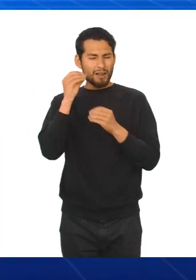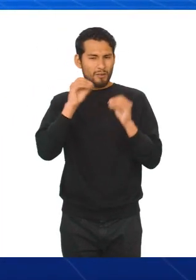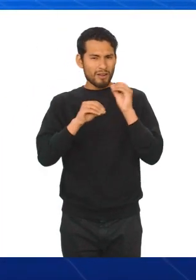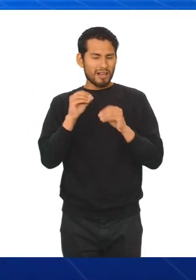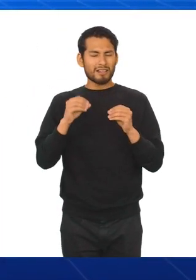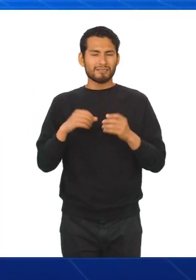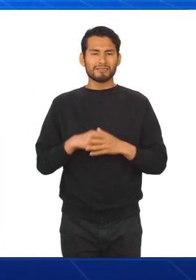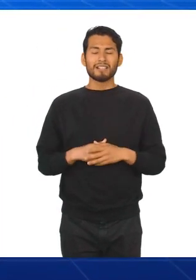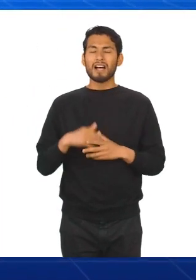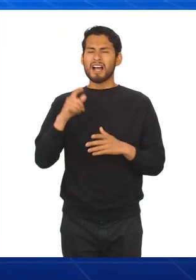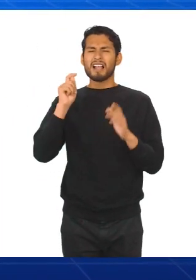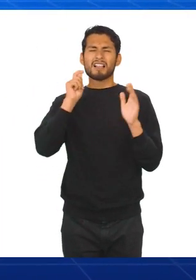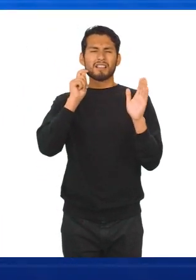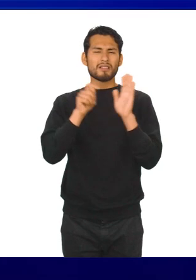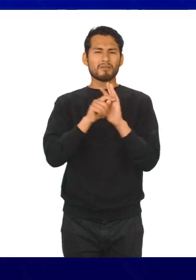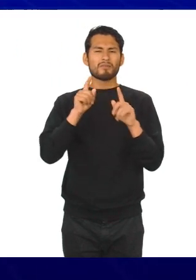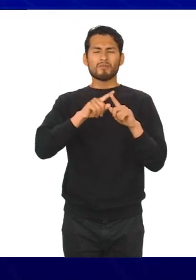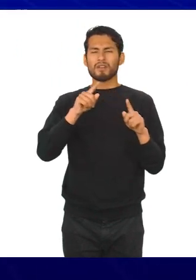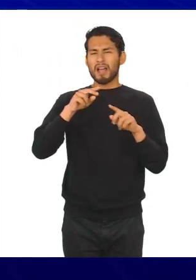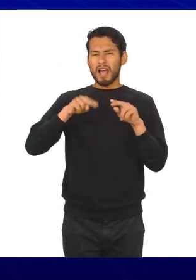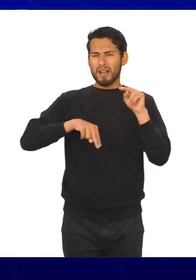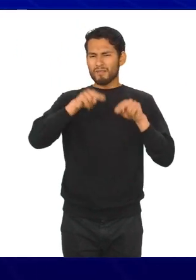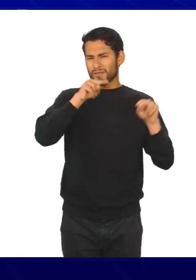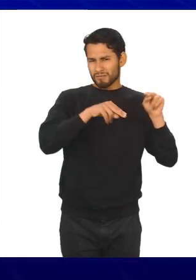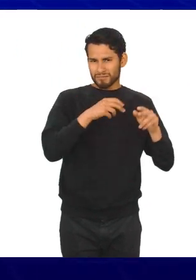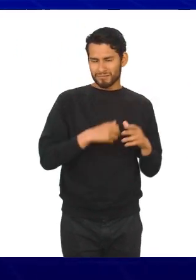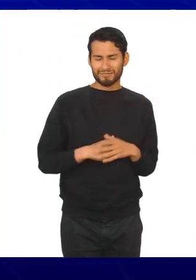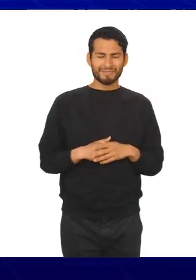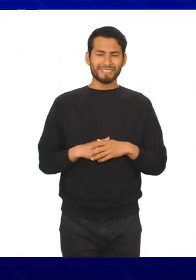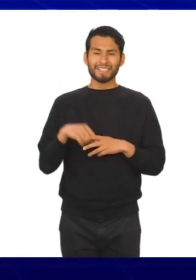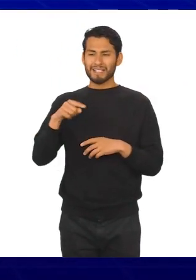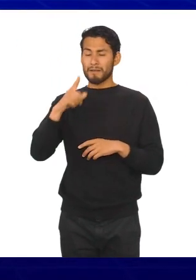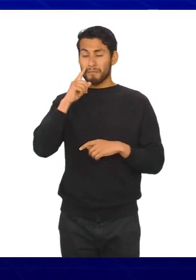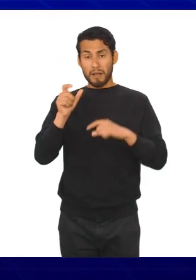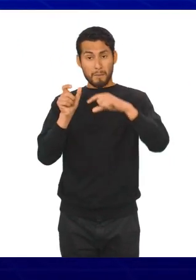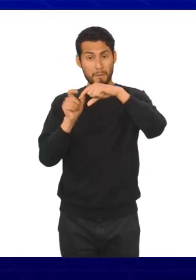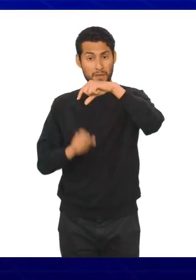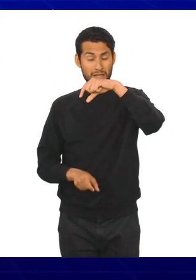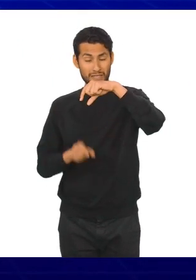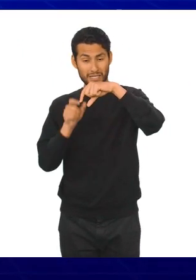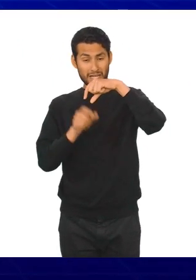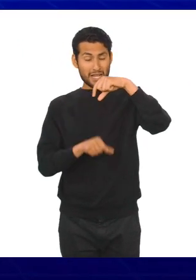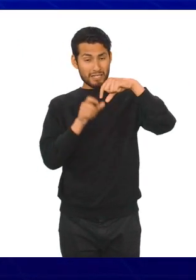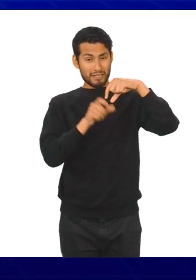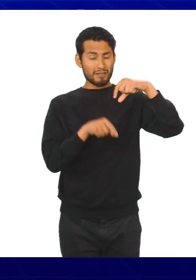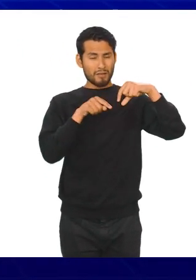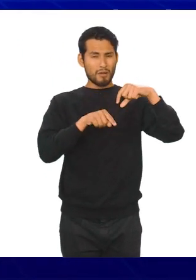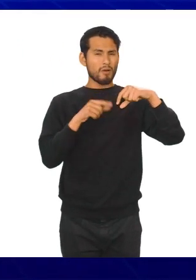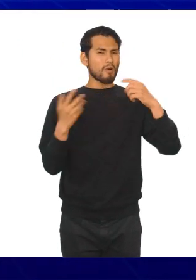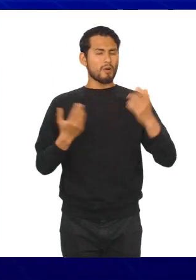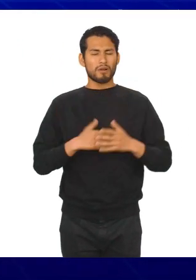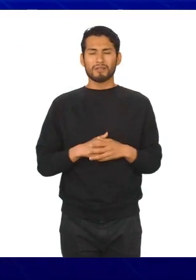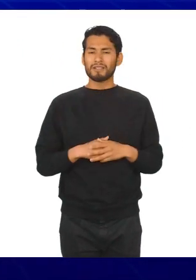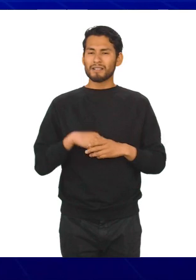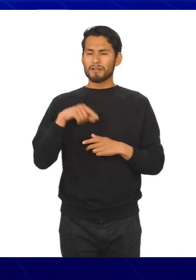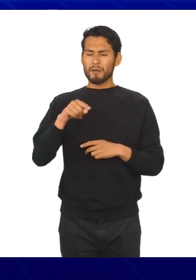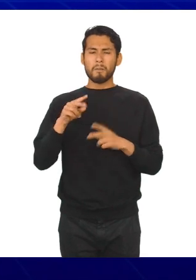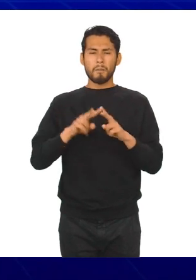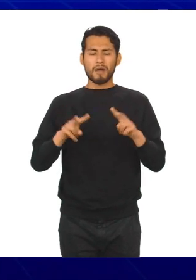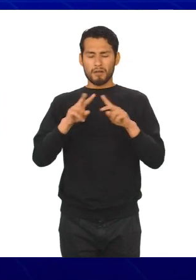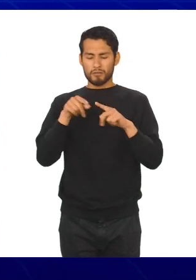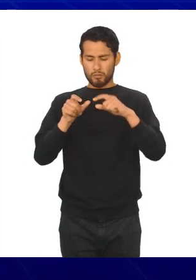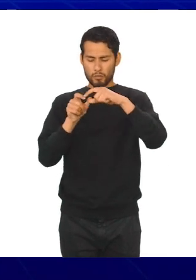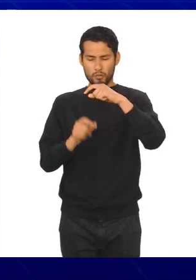los tipos de gráfico de barras. Empezamos con los gráficos de barras verticales, que representan valores usando trazos